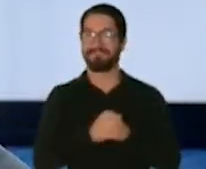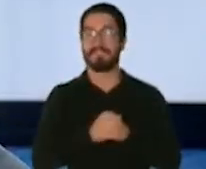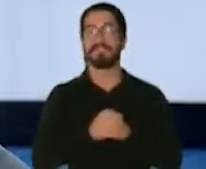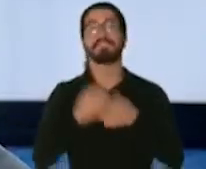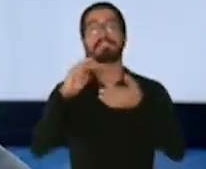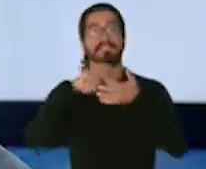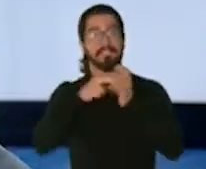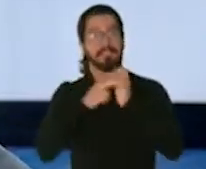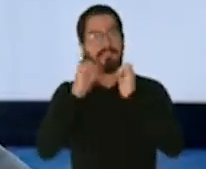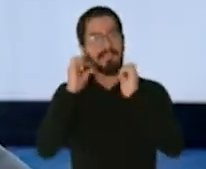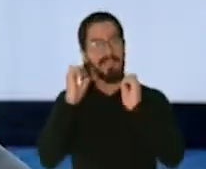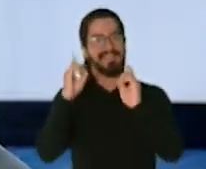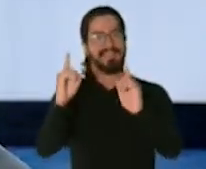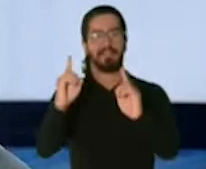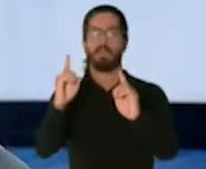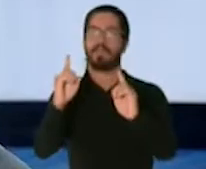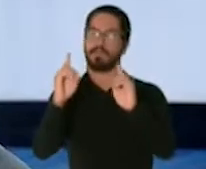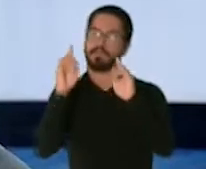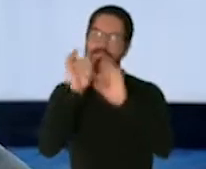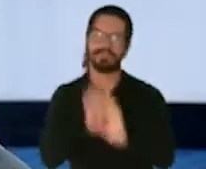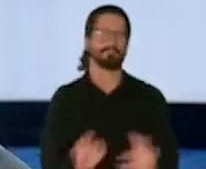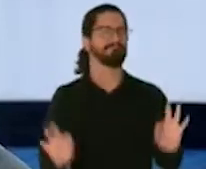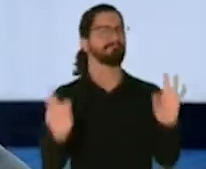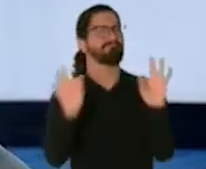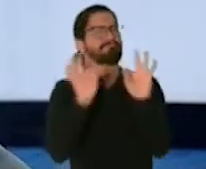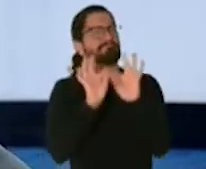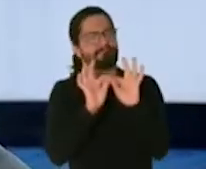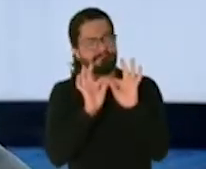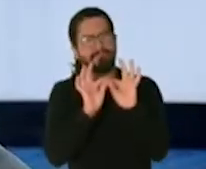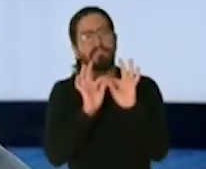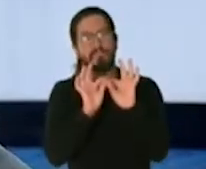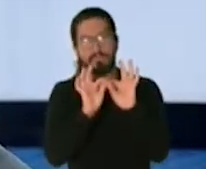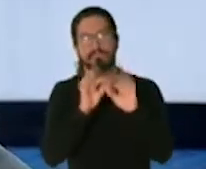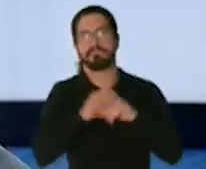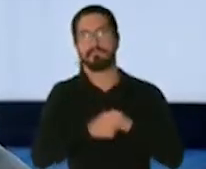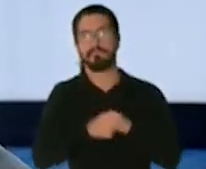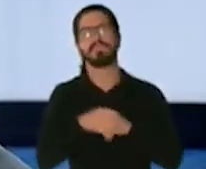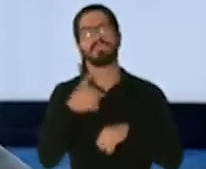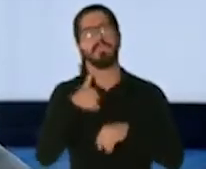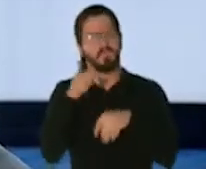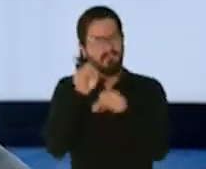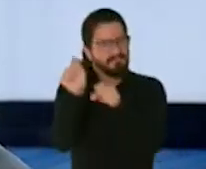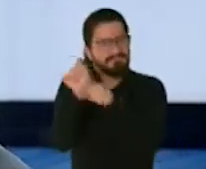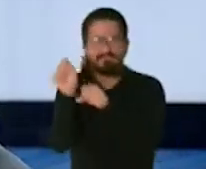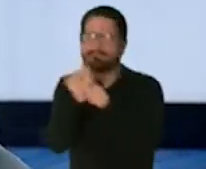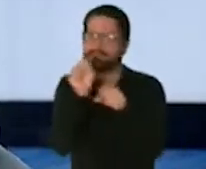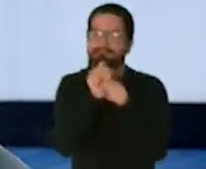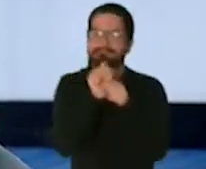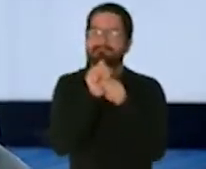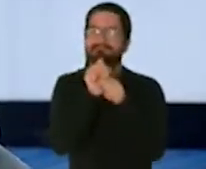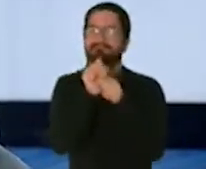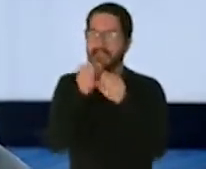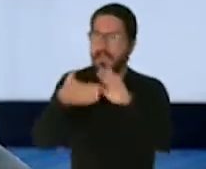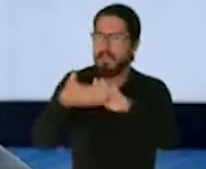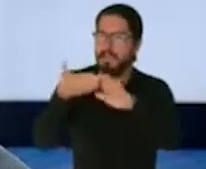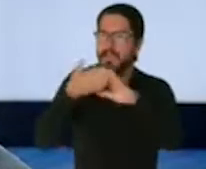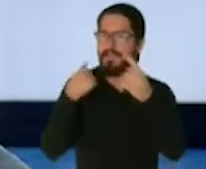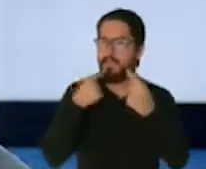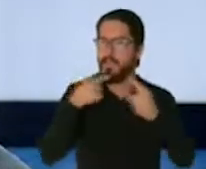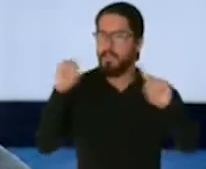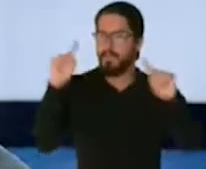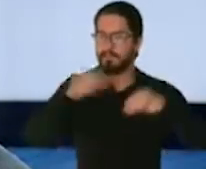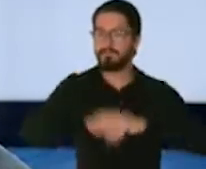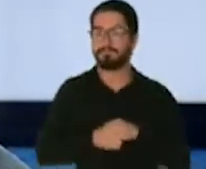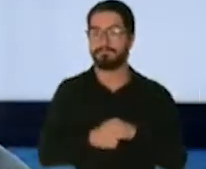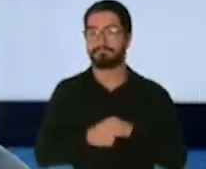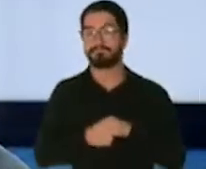parcialmente, y yo me voy a ocupar de que se logre. En cuanto al comercio en general, pues